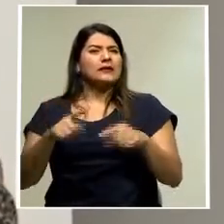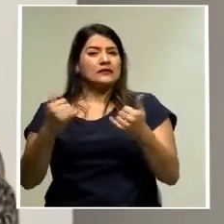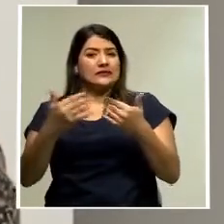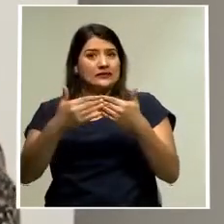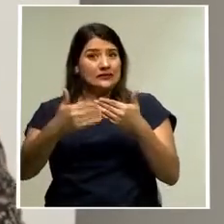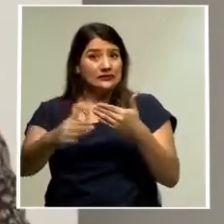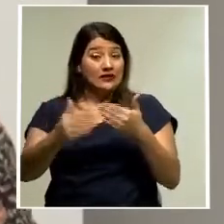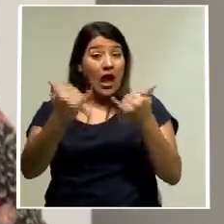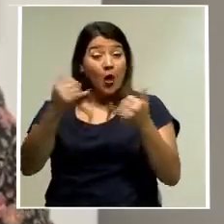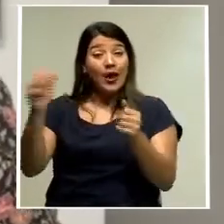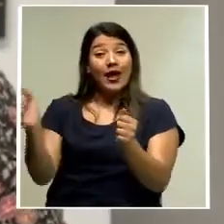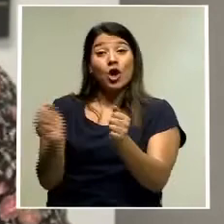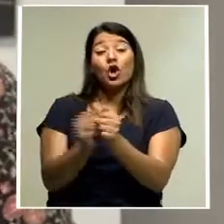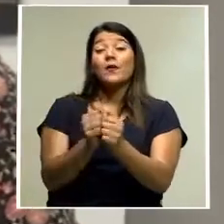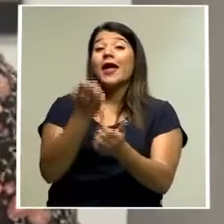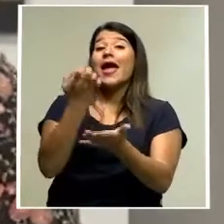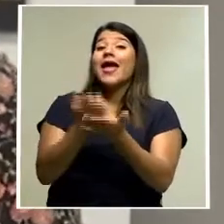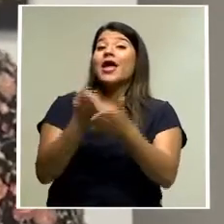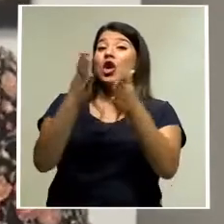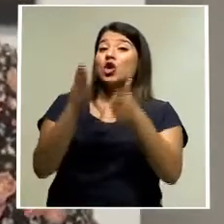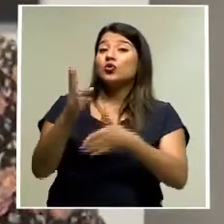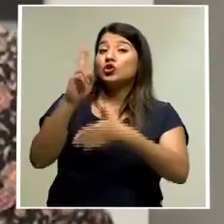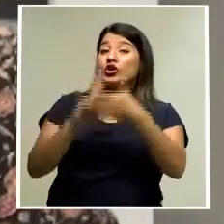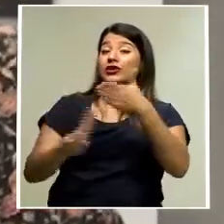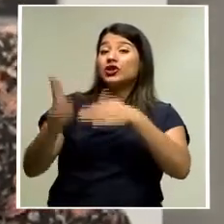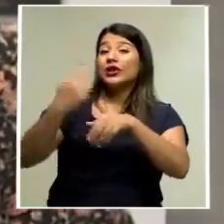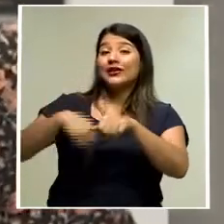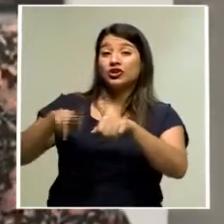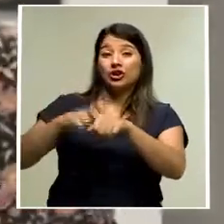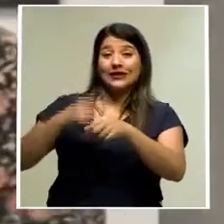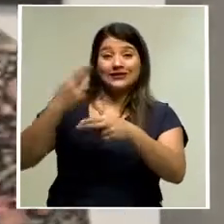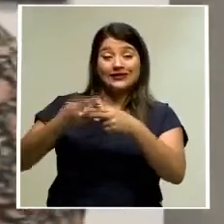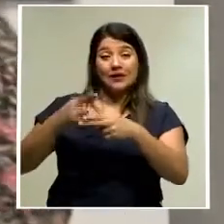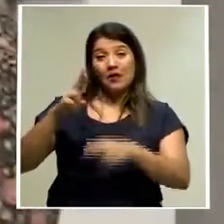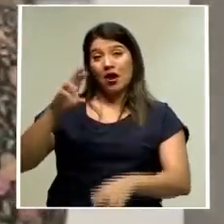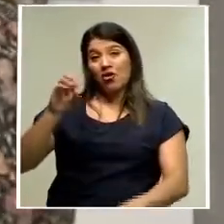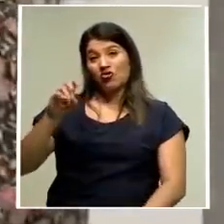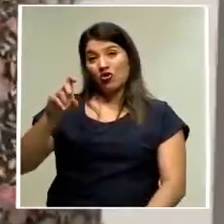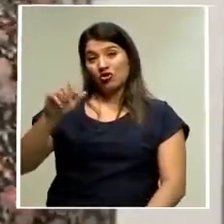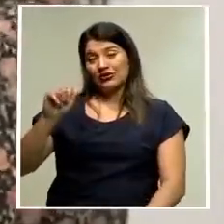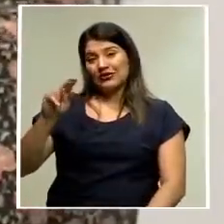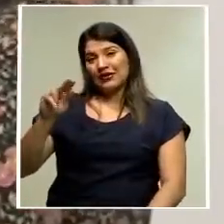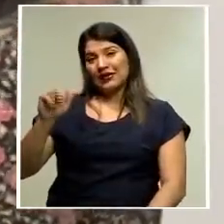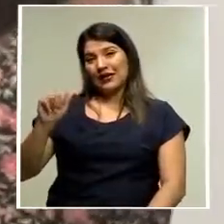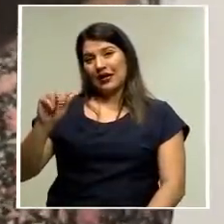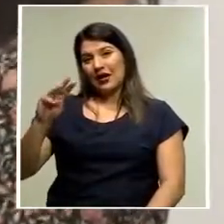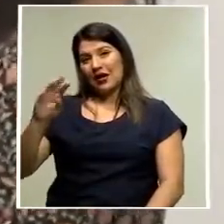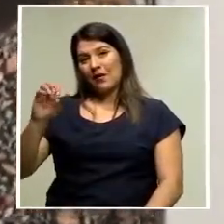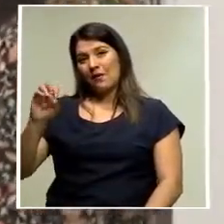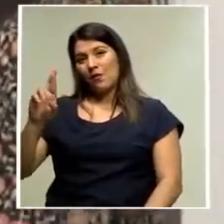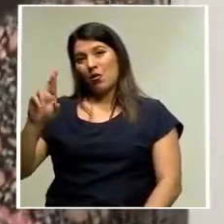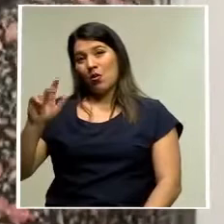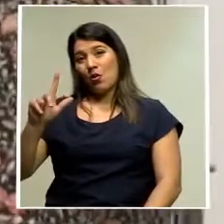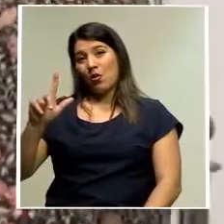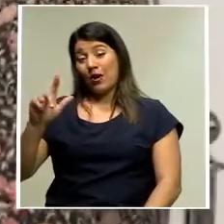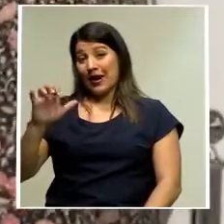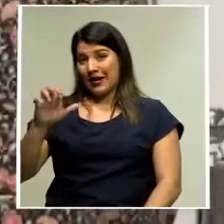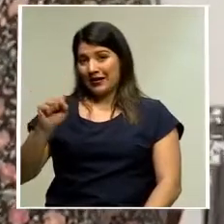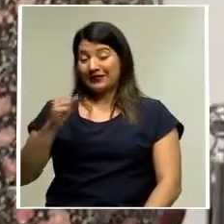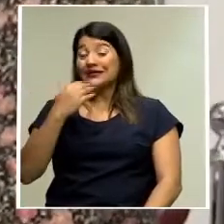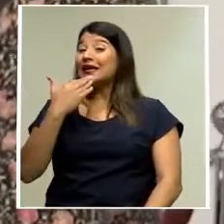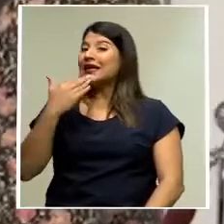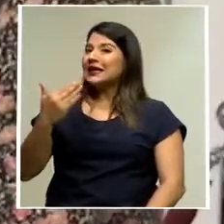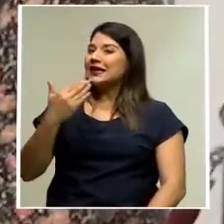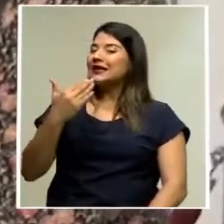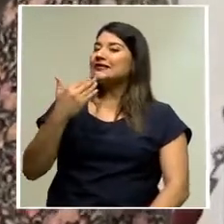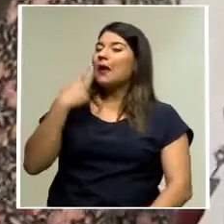acompaña la economista de la Universidad Nacional, Roxana Morales. Muy buenas noches, Roxana. Gracias por acompañarnos. Hicimos hablando